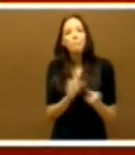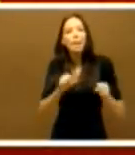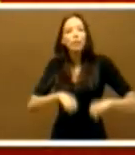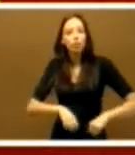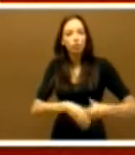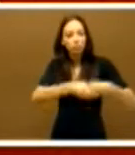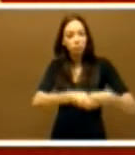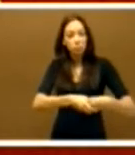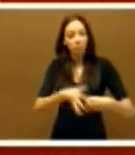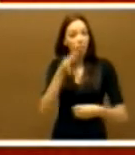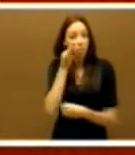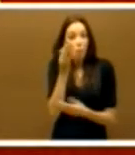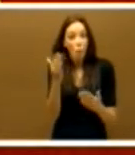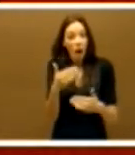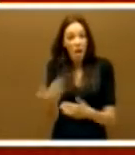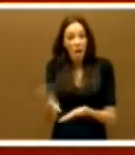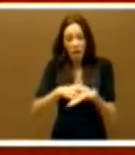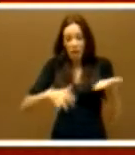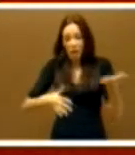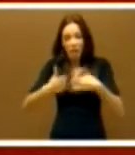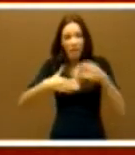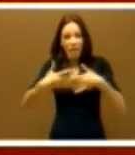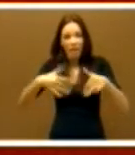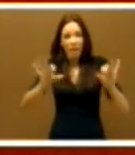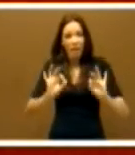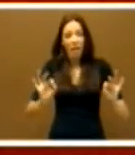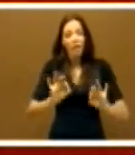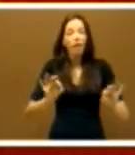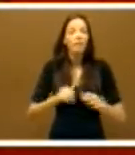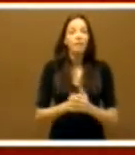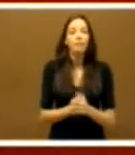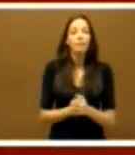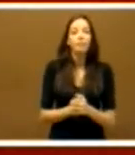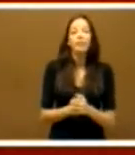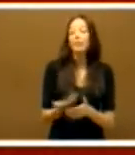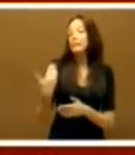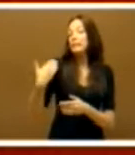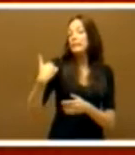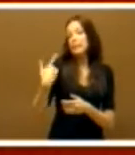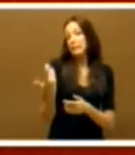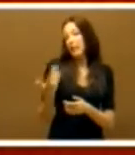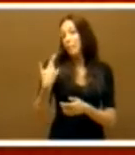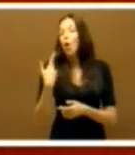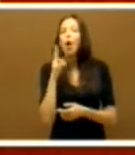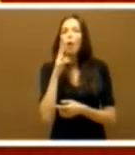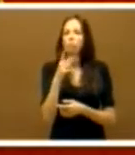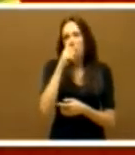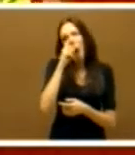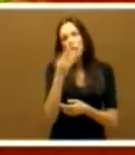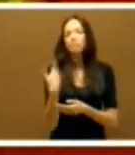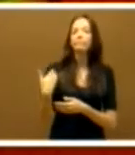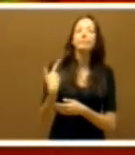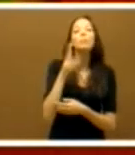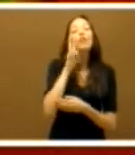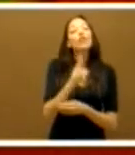existe, que no está escrito ni con letras chicas ni con letras grandes. Como hace no mucho tiempo hemos visto aquí, hace algunos años, había